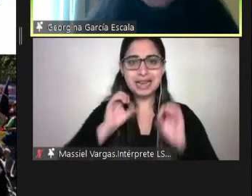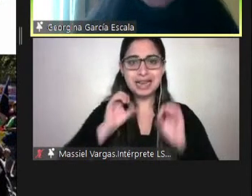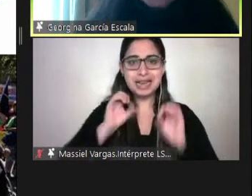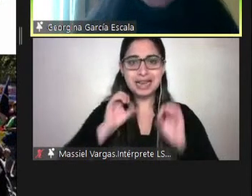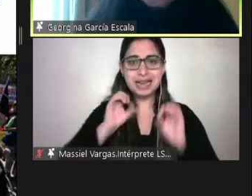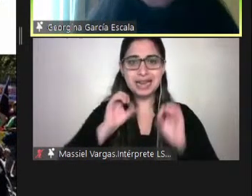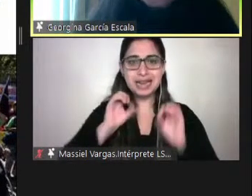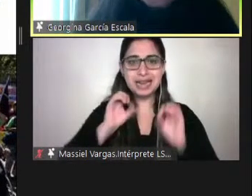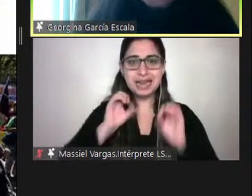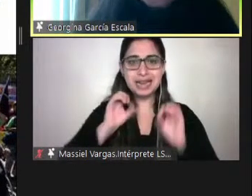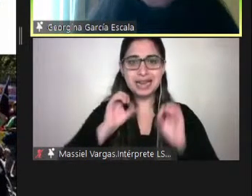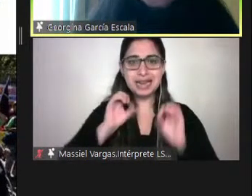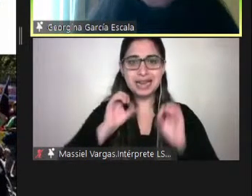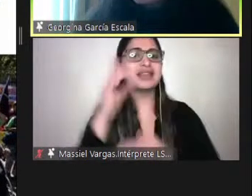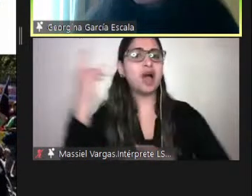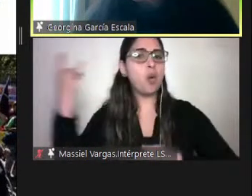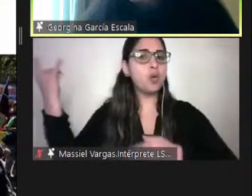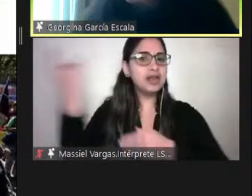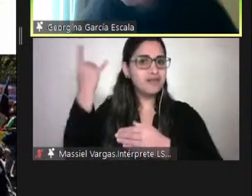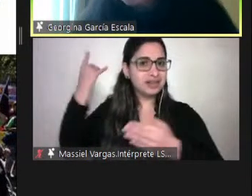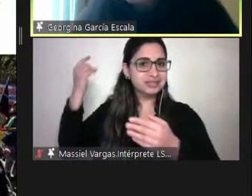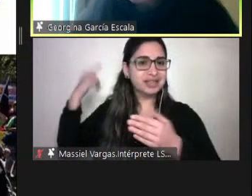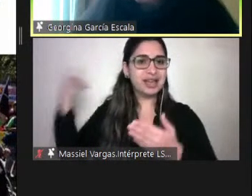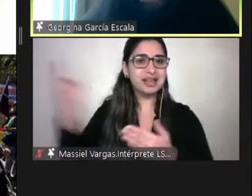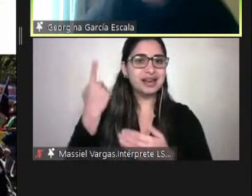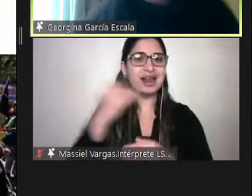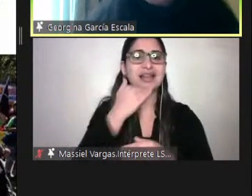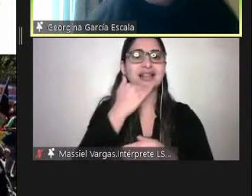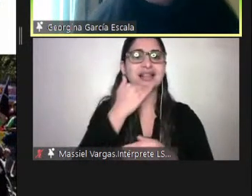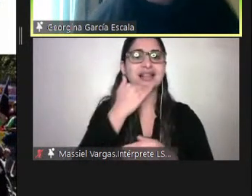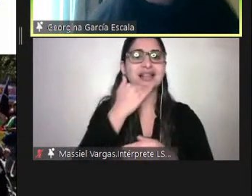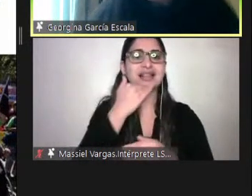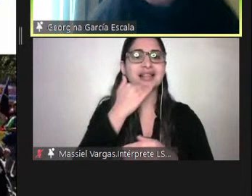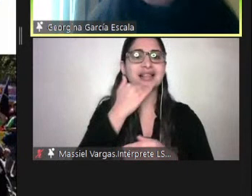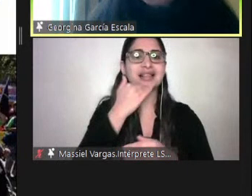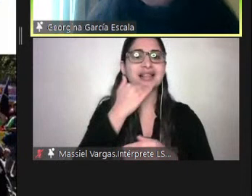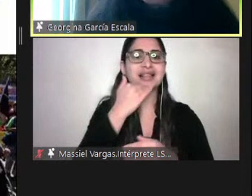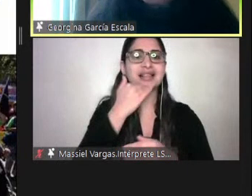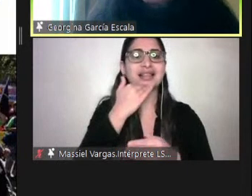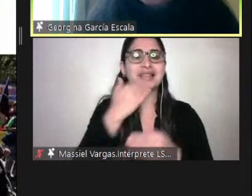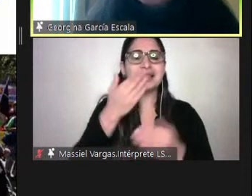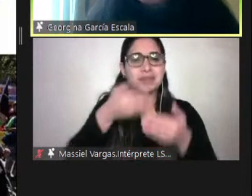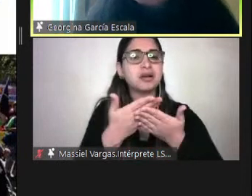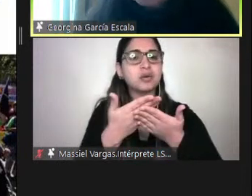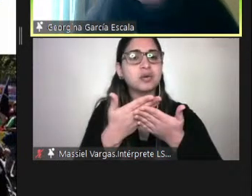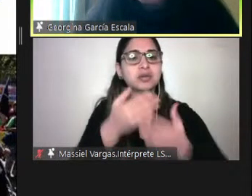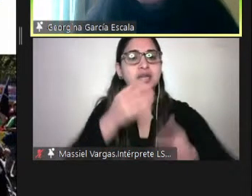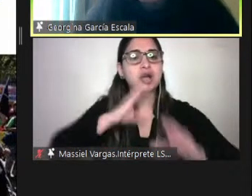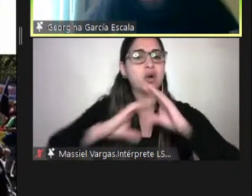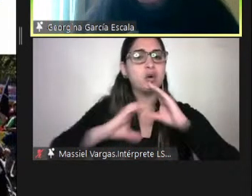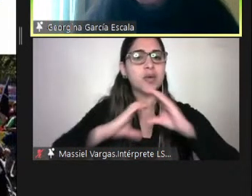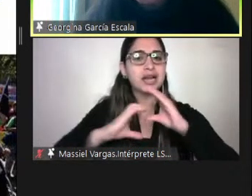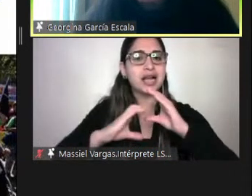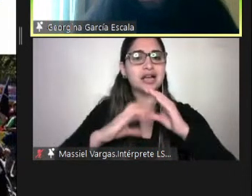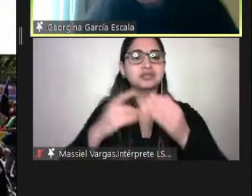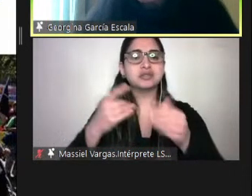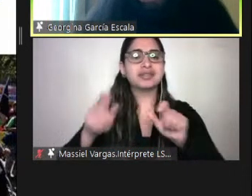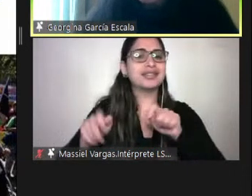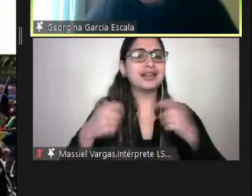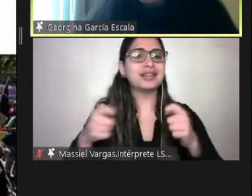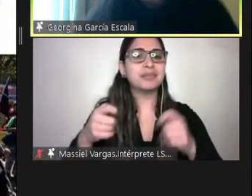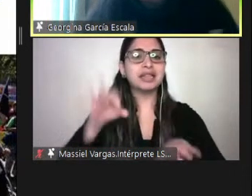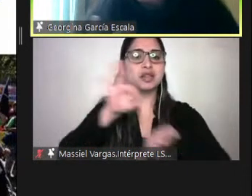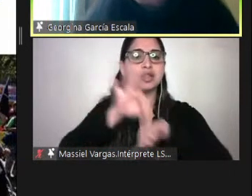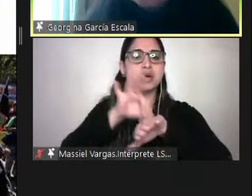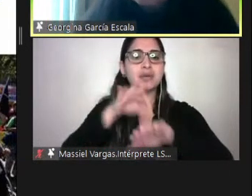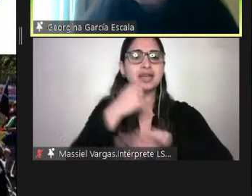universal en educación, salud, comunicación, en aspectos laborales, tratamientos médicos, etcétera, garantizar